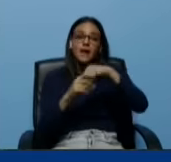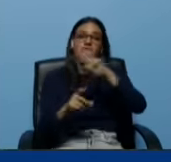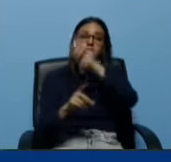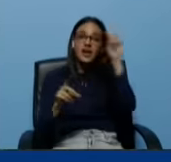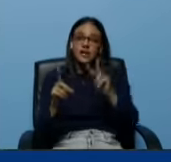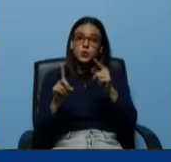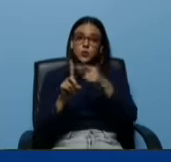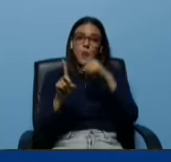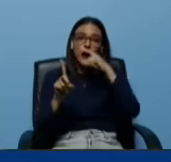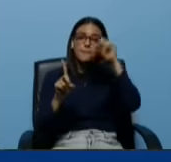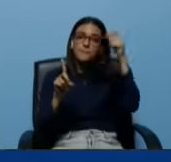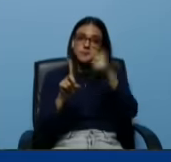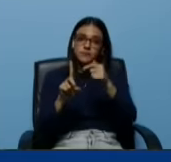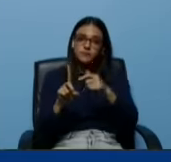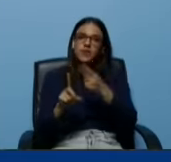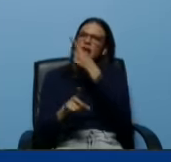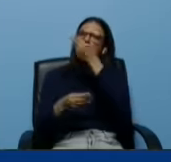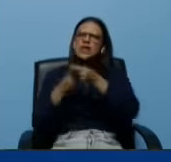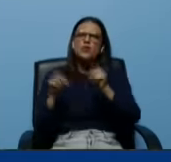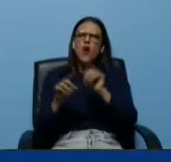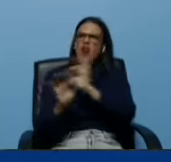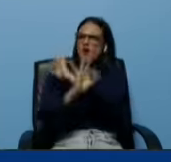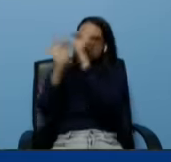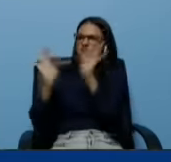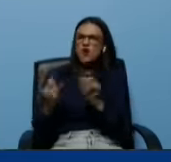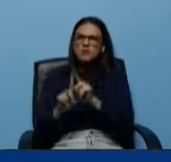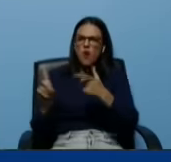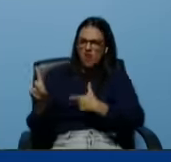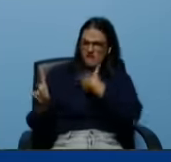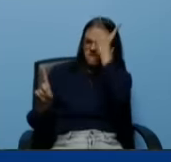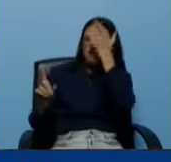de una forma vergonzosa.